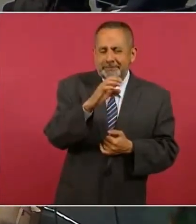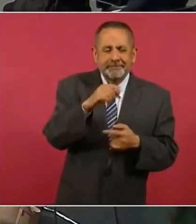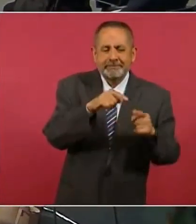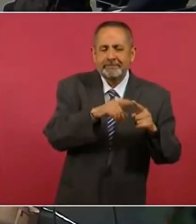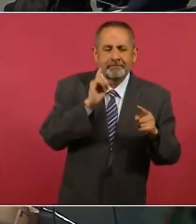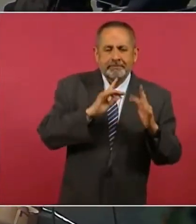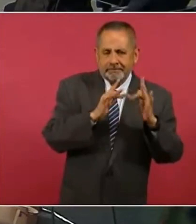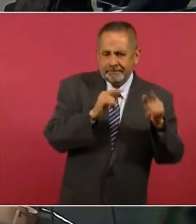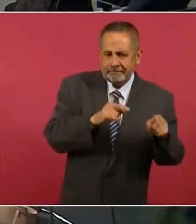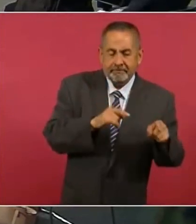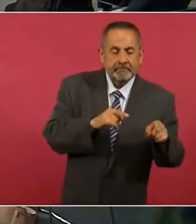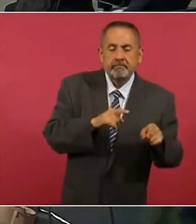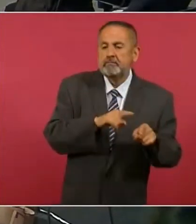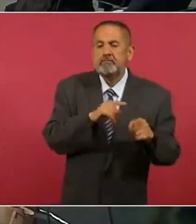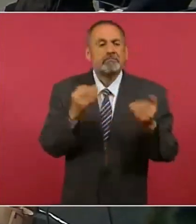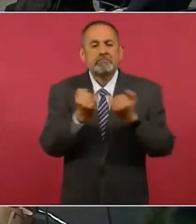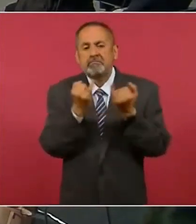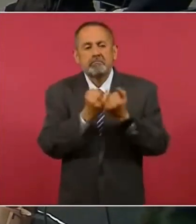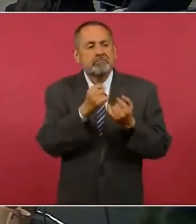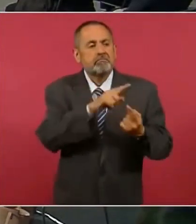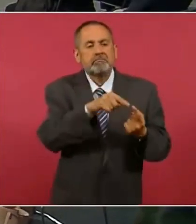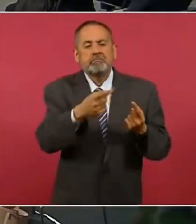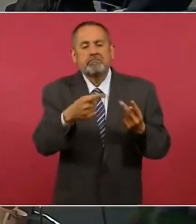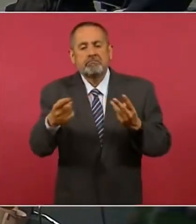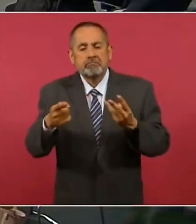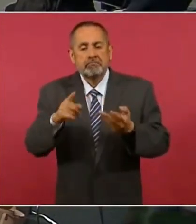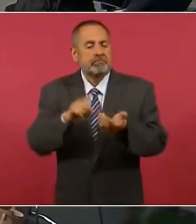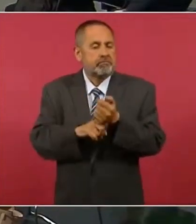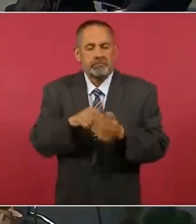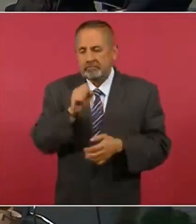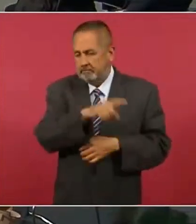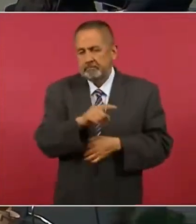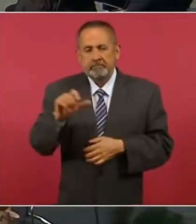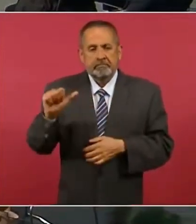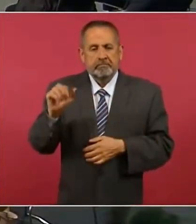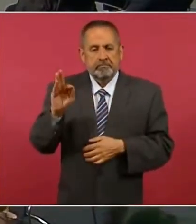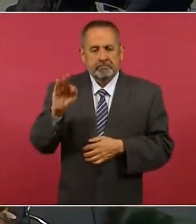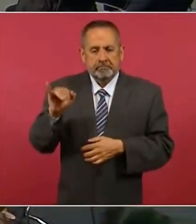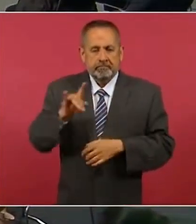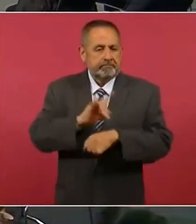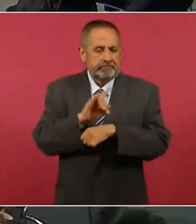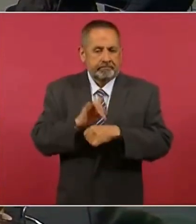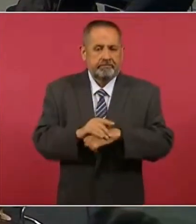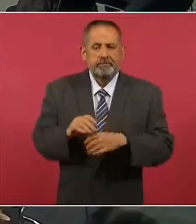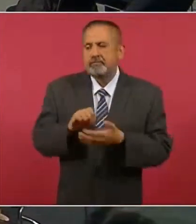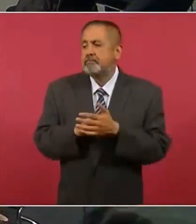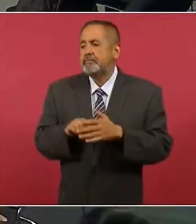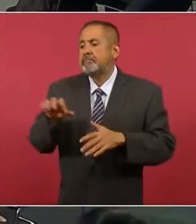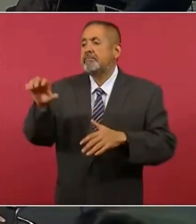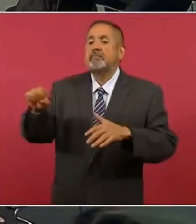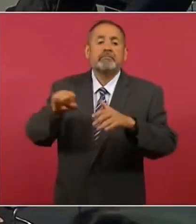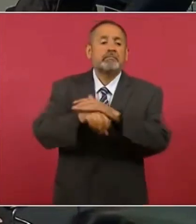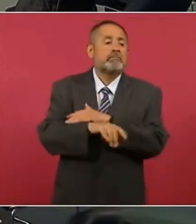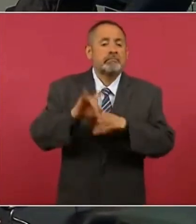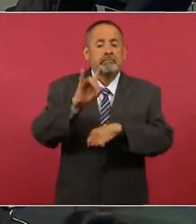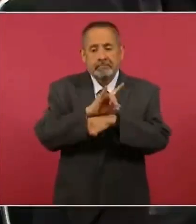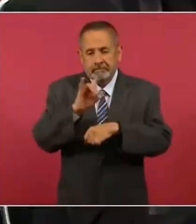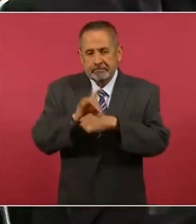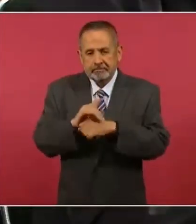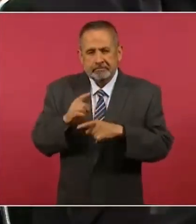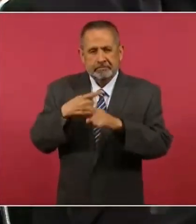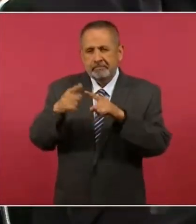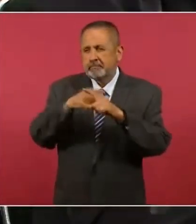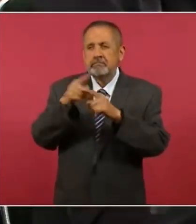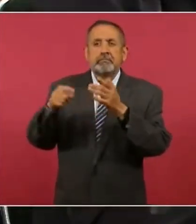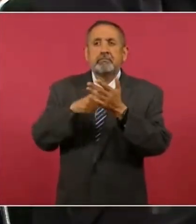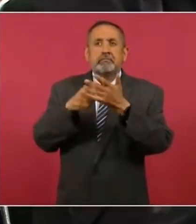que se revela, tenía la Agencia Federal de Investigación, detenían a diversas personas en diversos